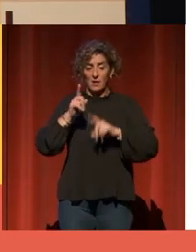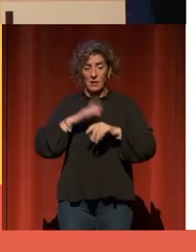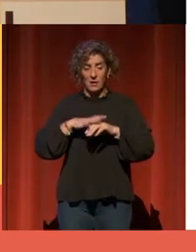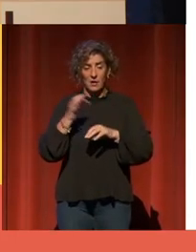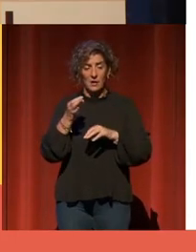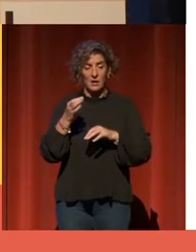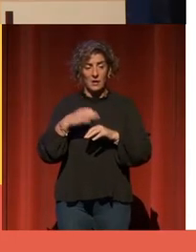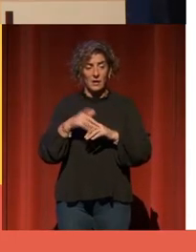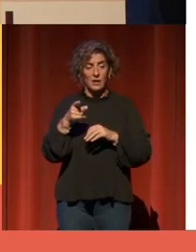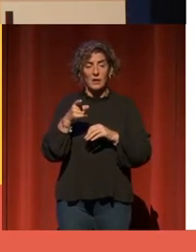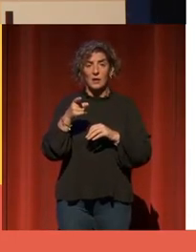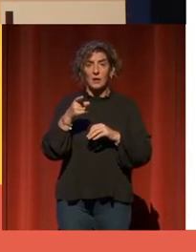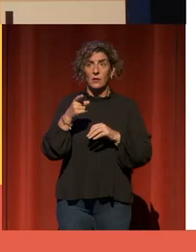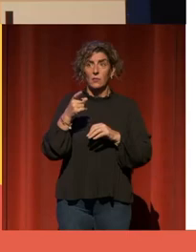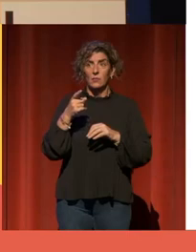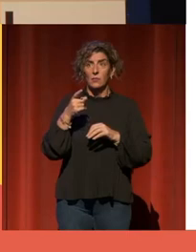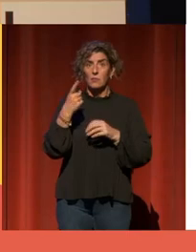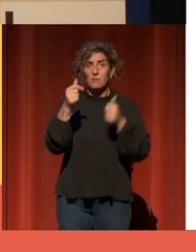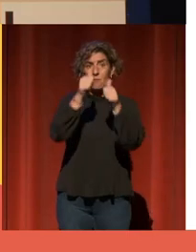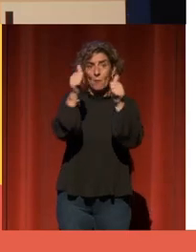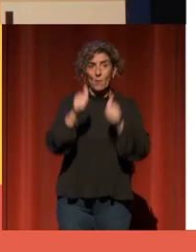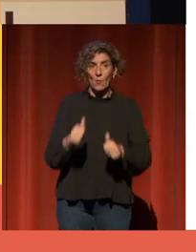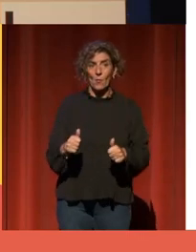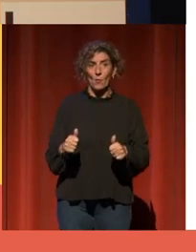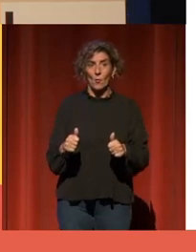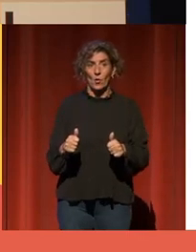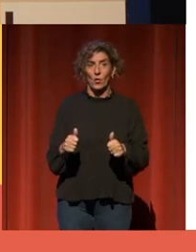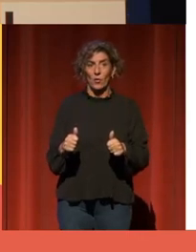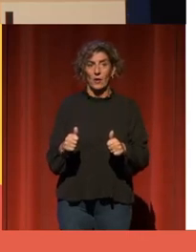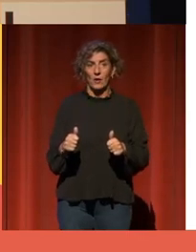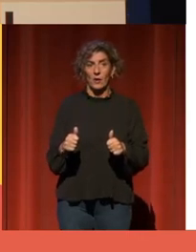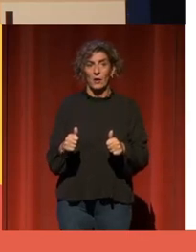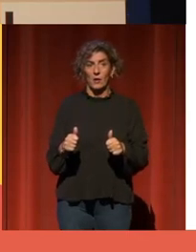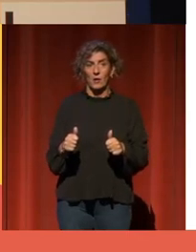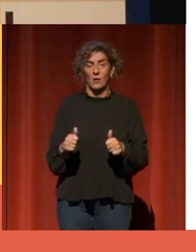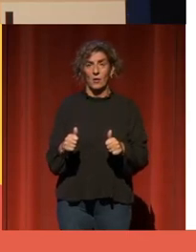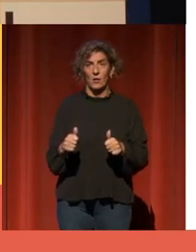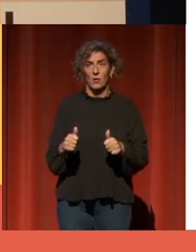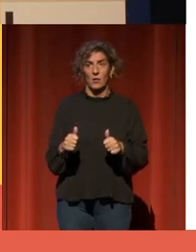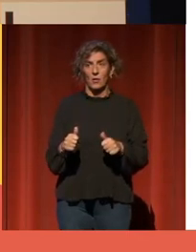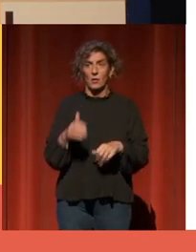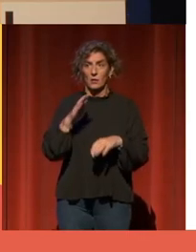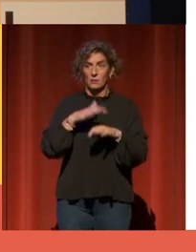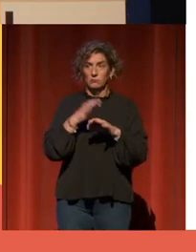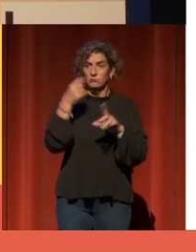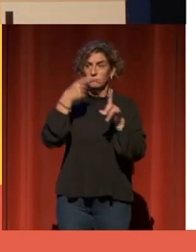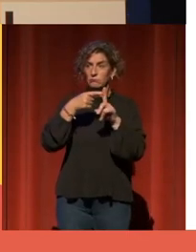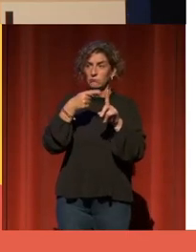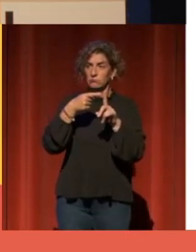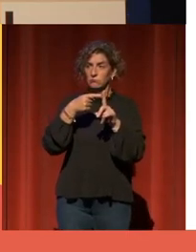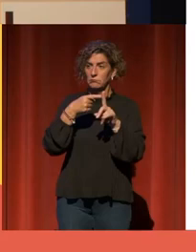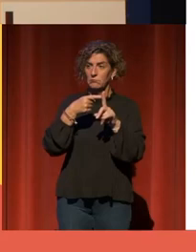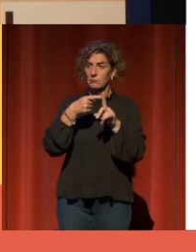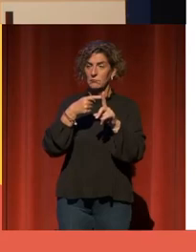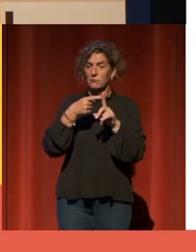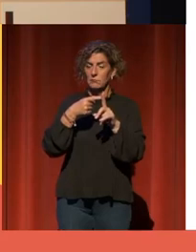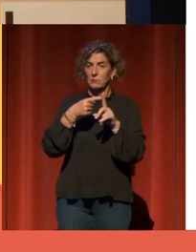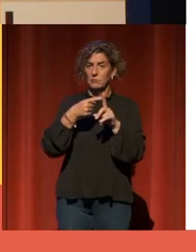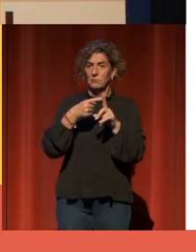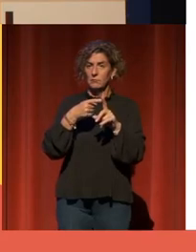realidad virtual con un modelo escaneado de San Clemente de Taúy, el Lavalle de Boí,